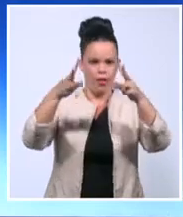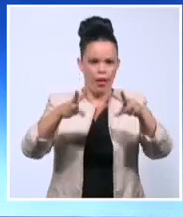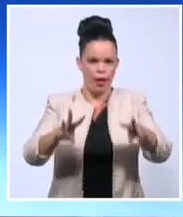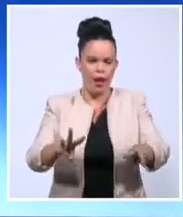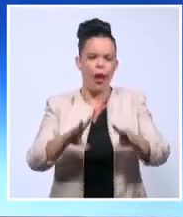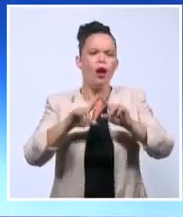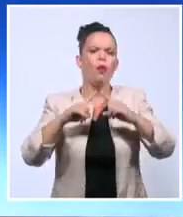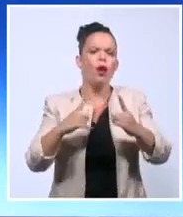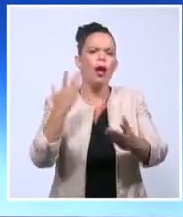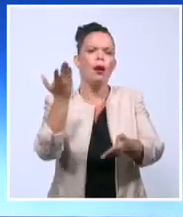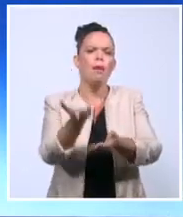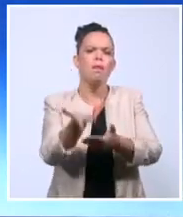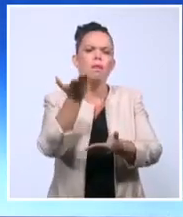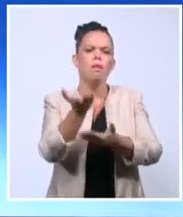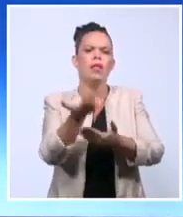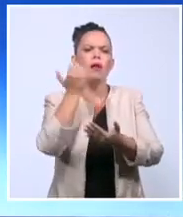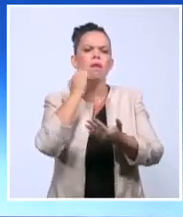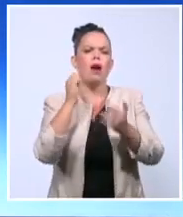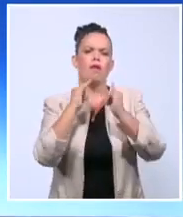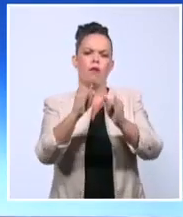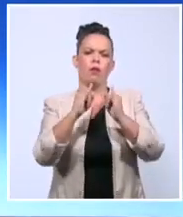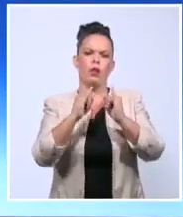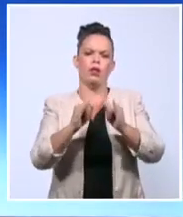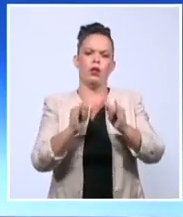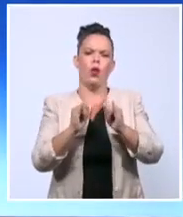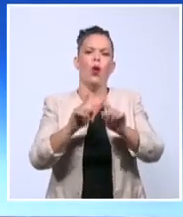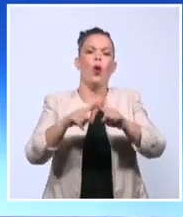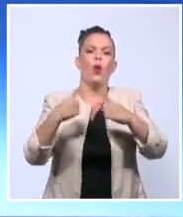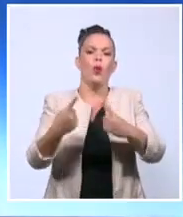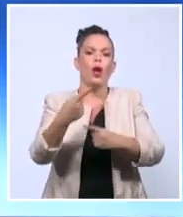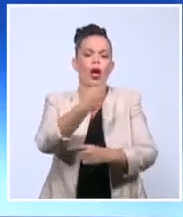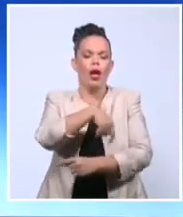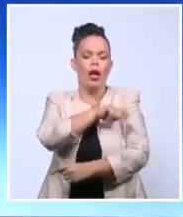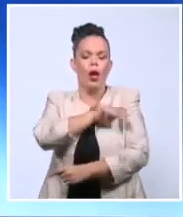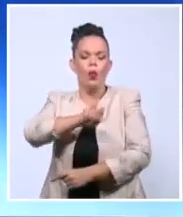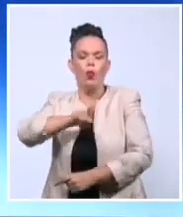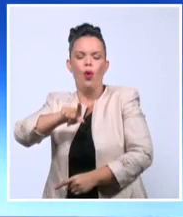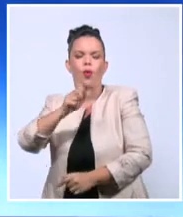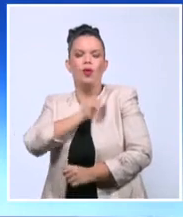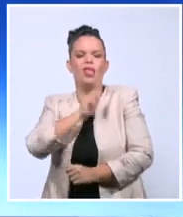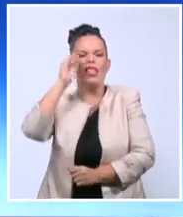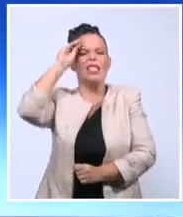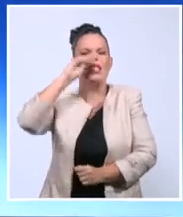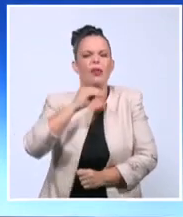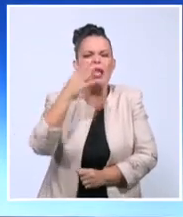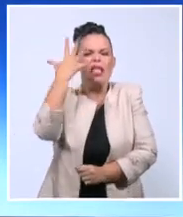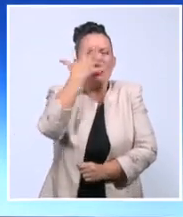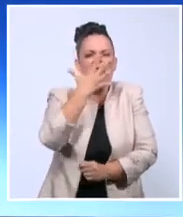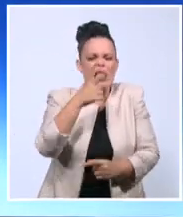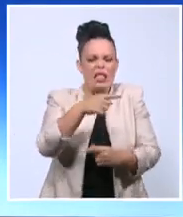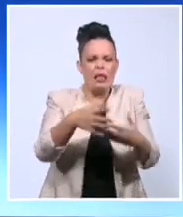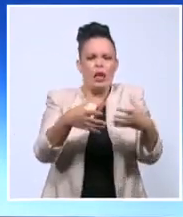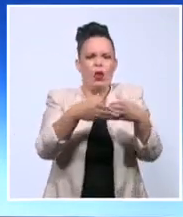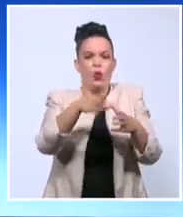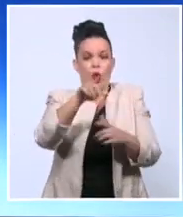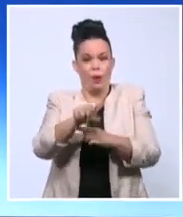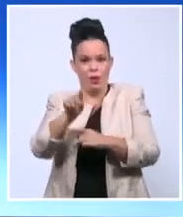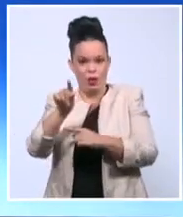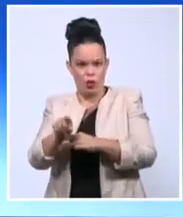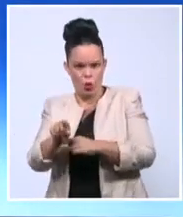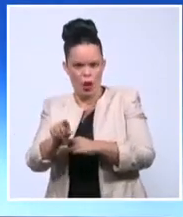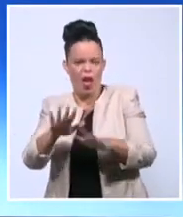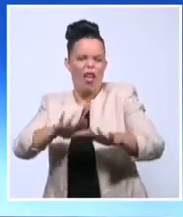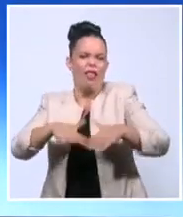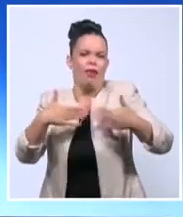pidiéndonos más información. Quieren saber quiénes son ellos, qué es lo que están haciendo. Y ojo, porque aquí surge la